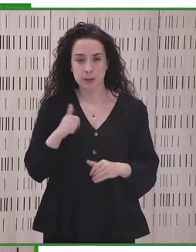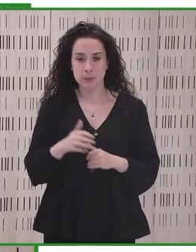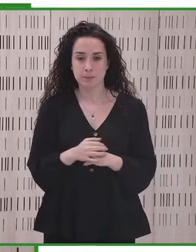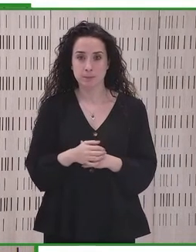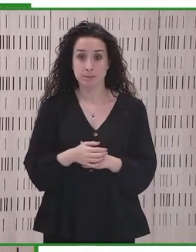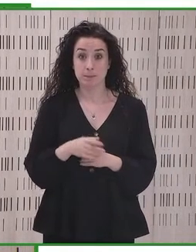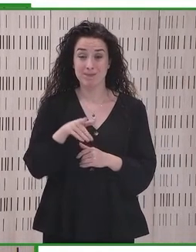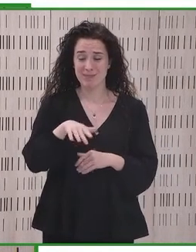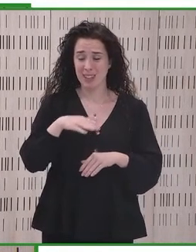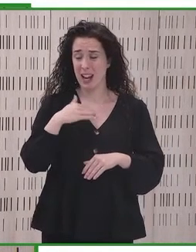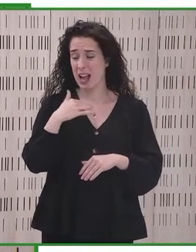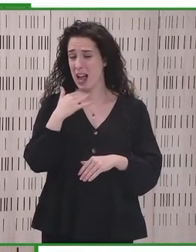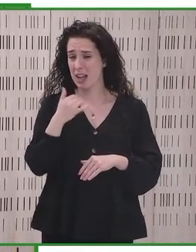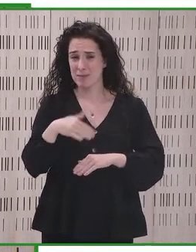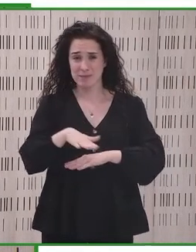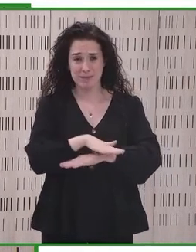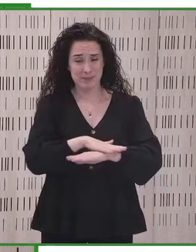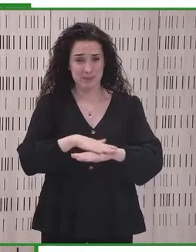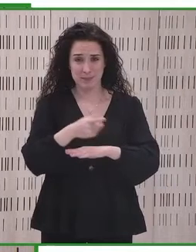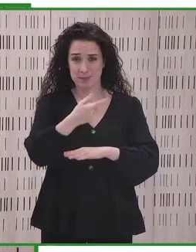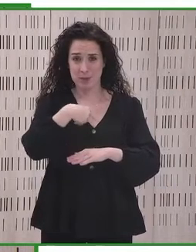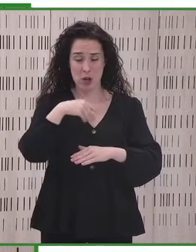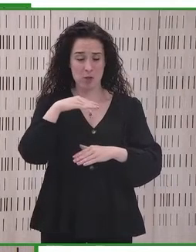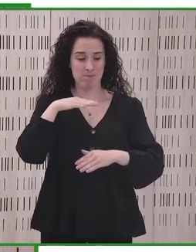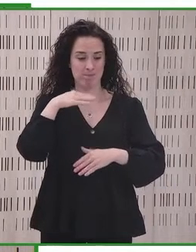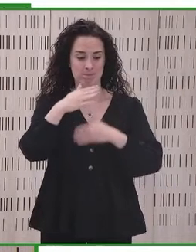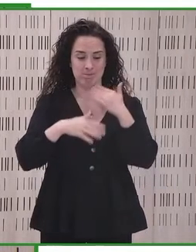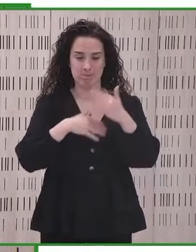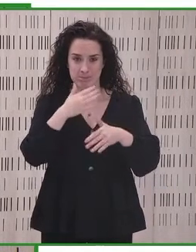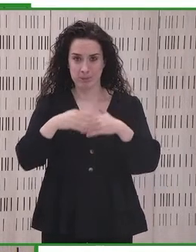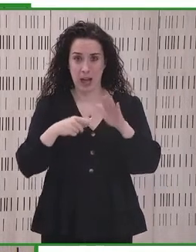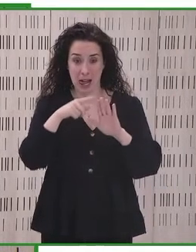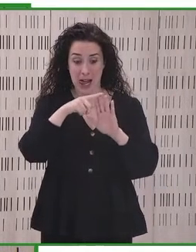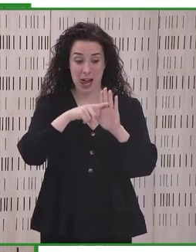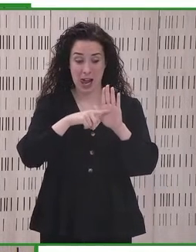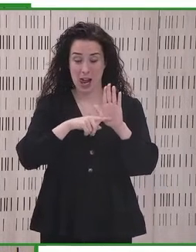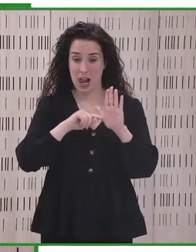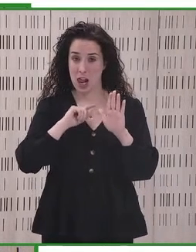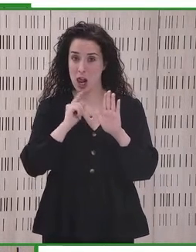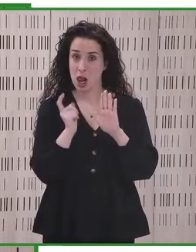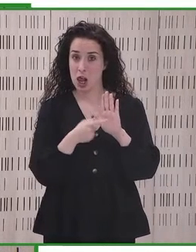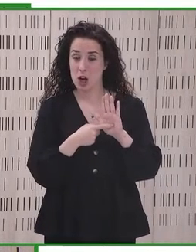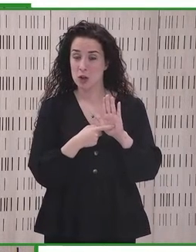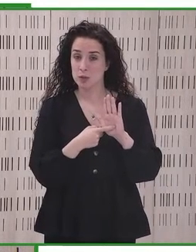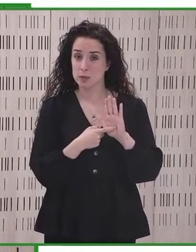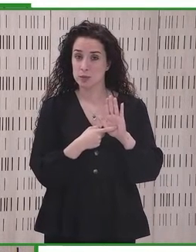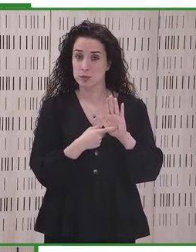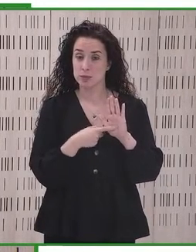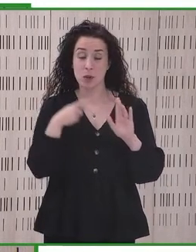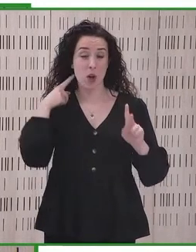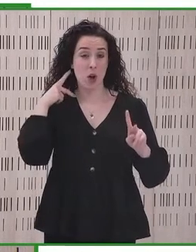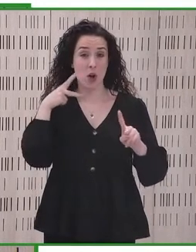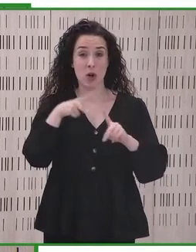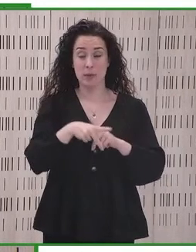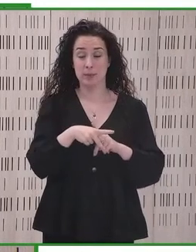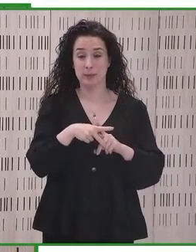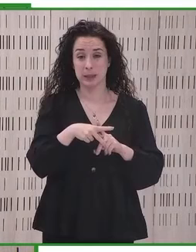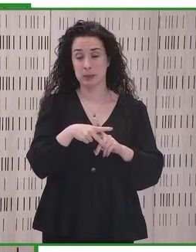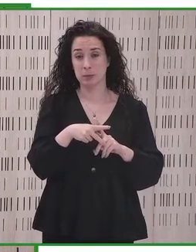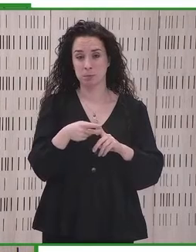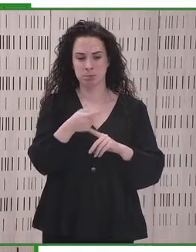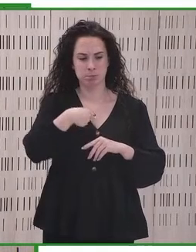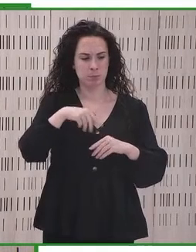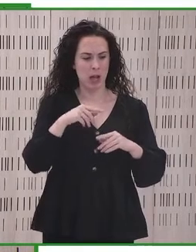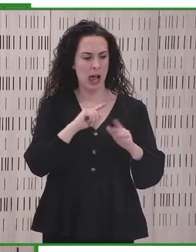algo fundamental. Estamos haciendo avanzar nuestras legislaciones para que la igualdad ante